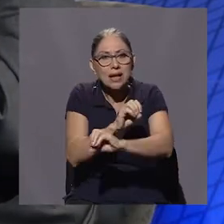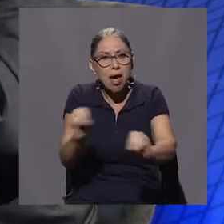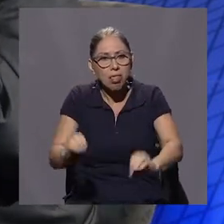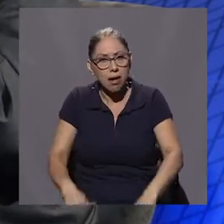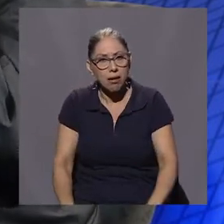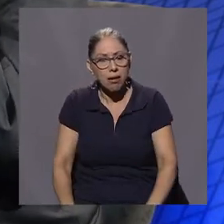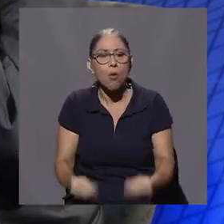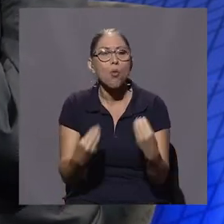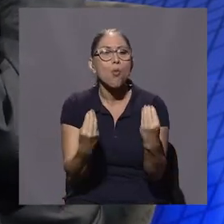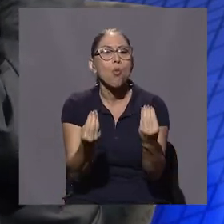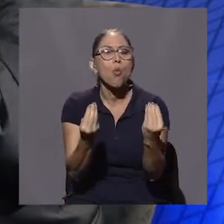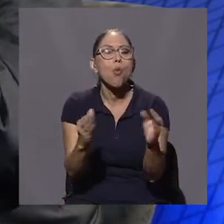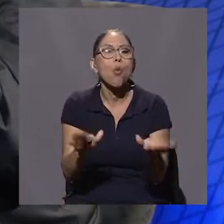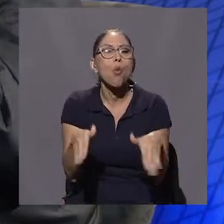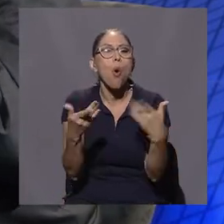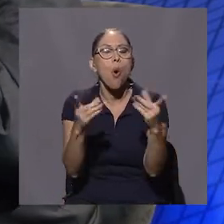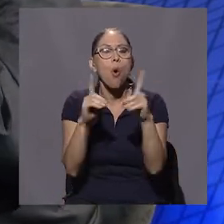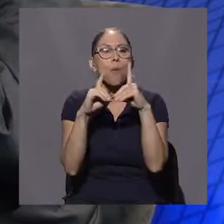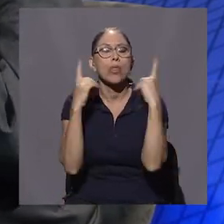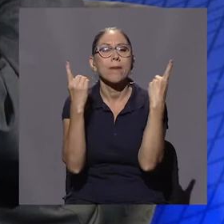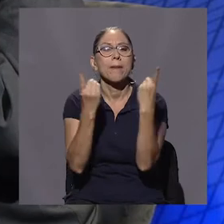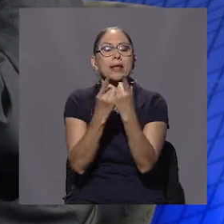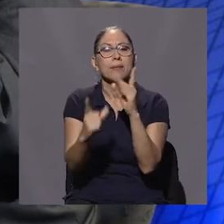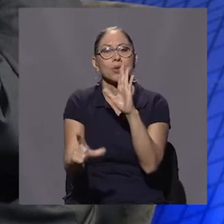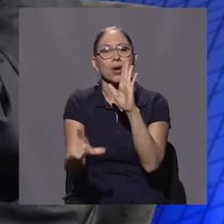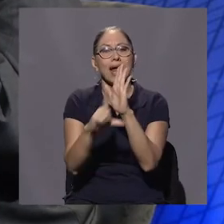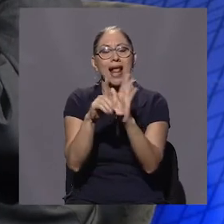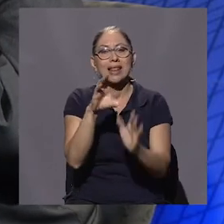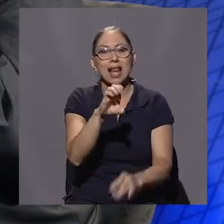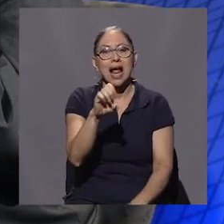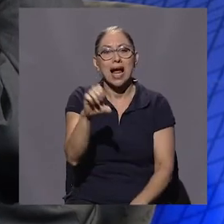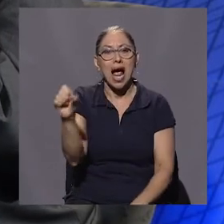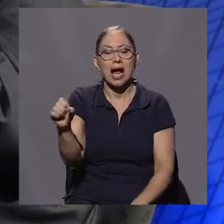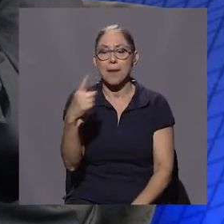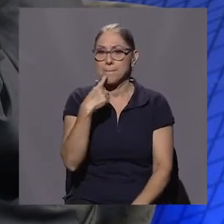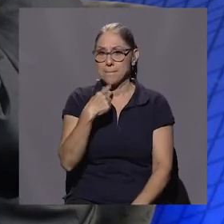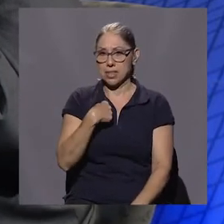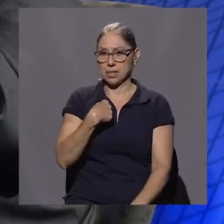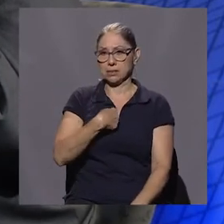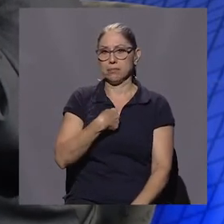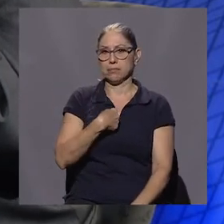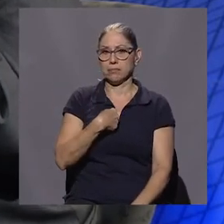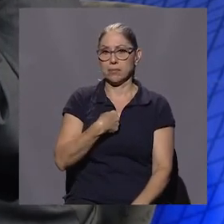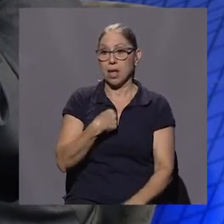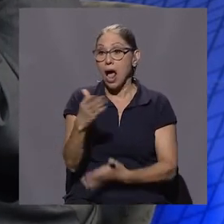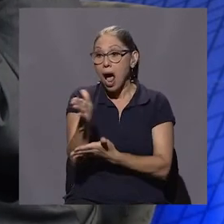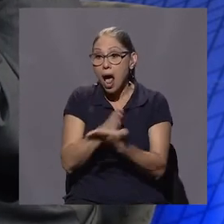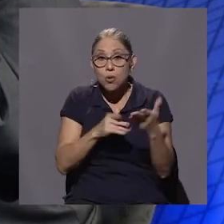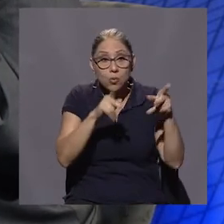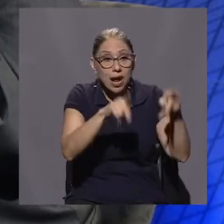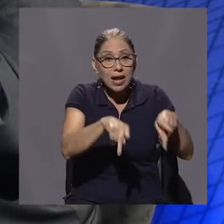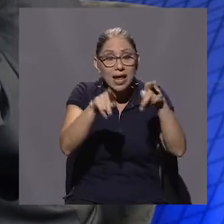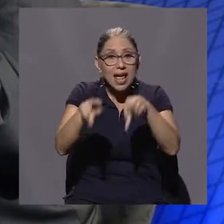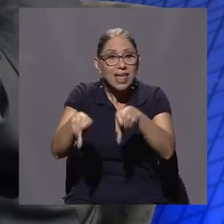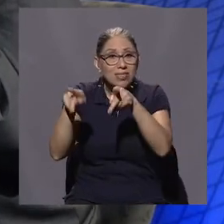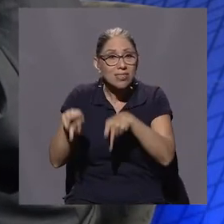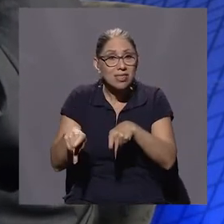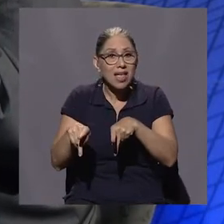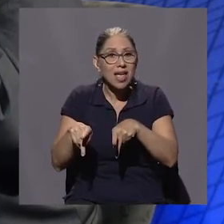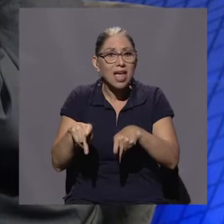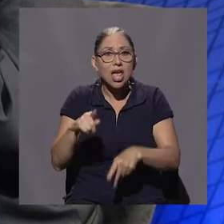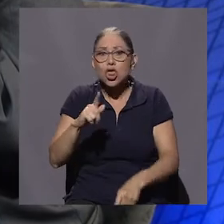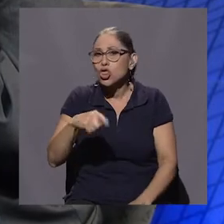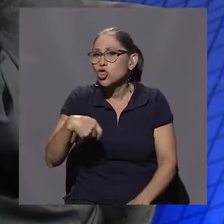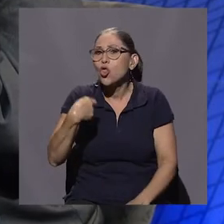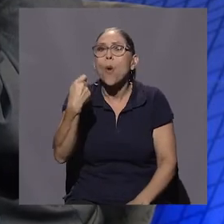departamento legal de la caja que haya gente que no paga la cuota no